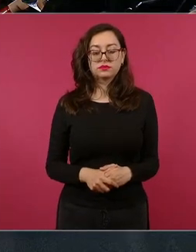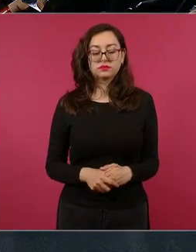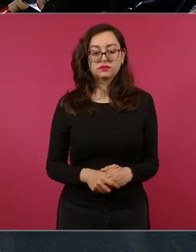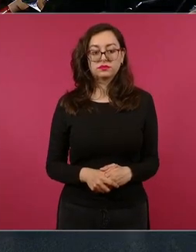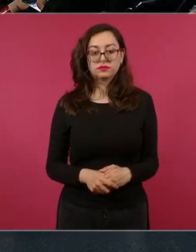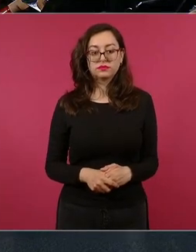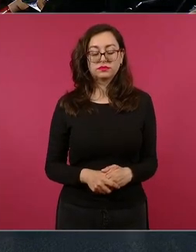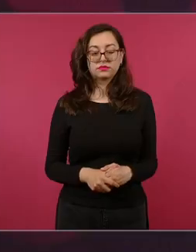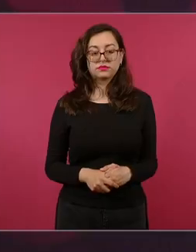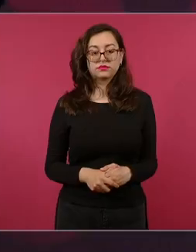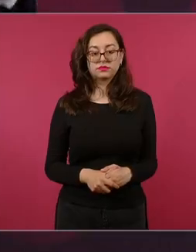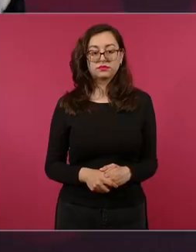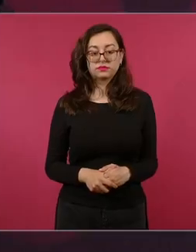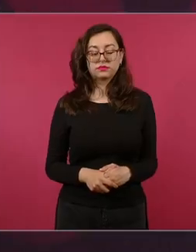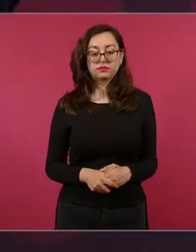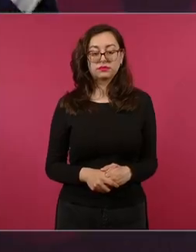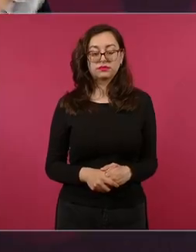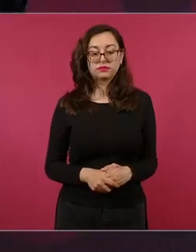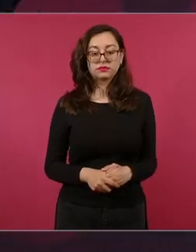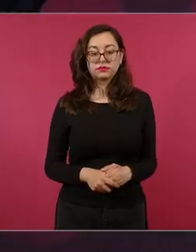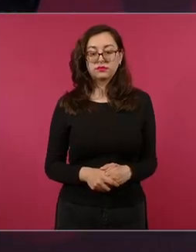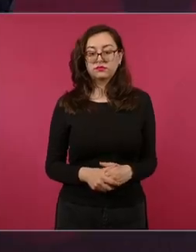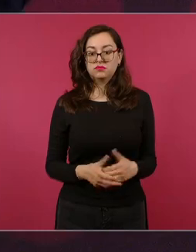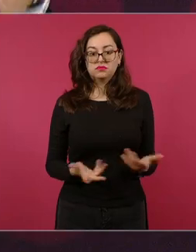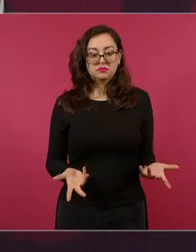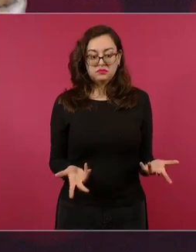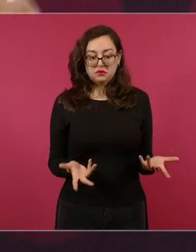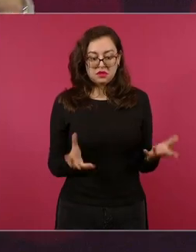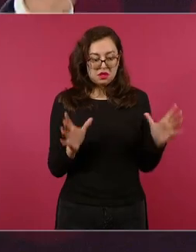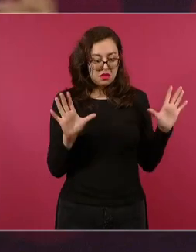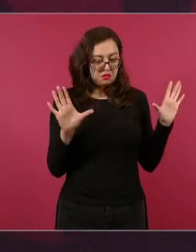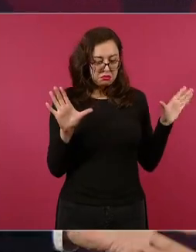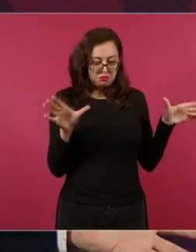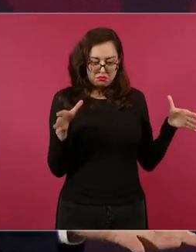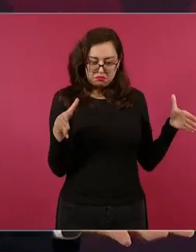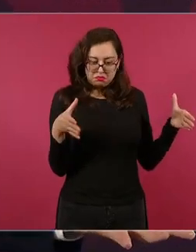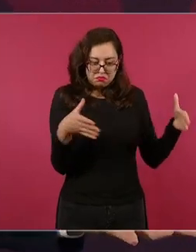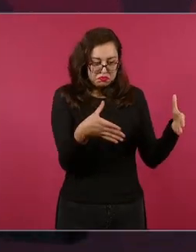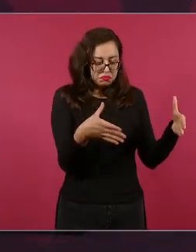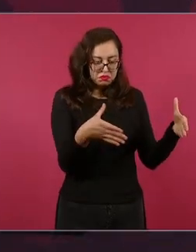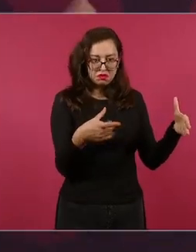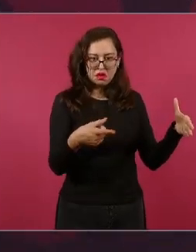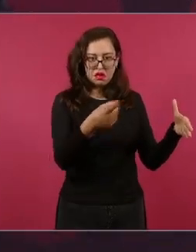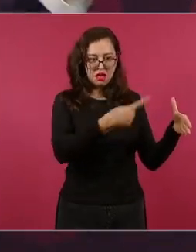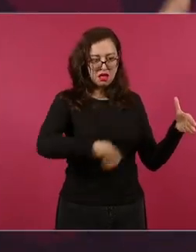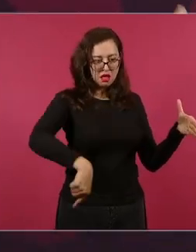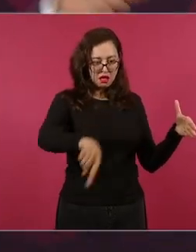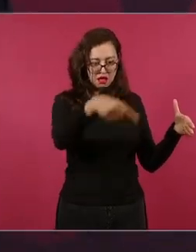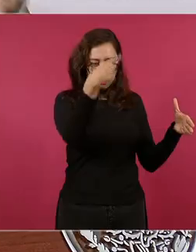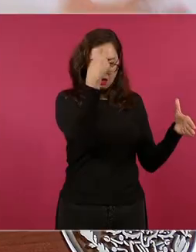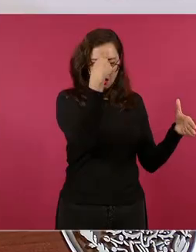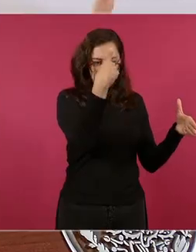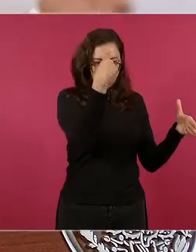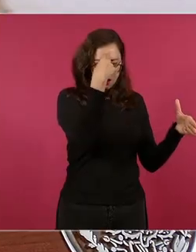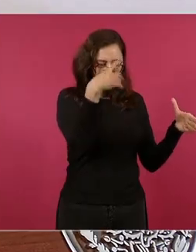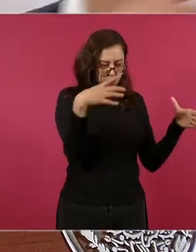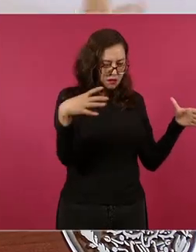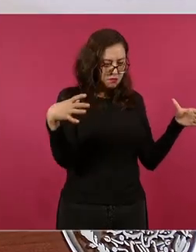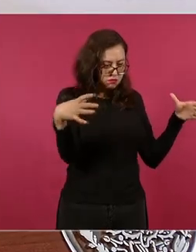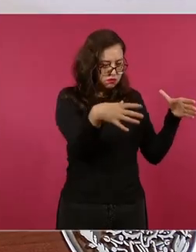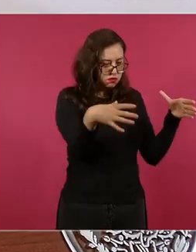y habían entrado en una especie de enajenación en donde llegaban a pensar que el pueblo